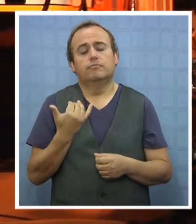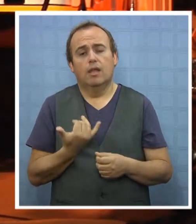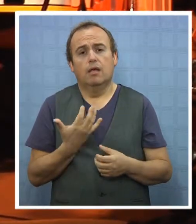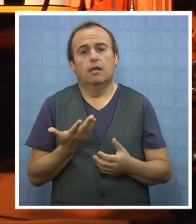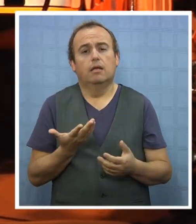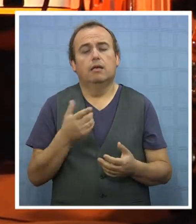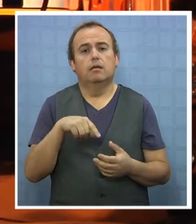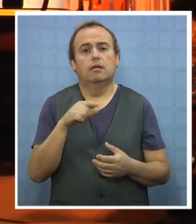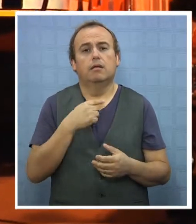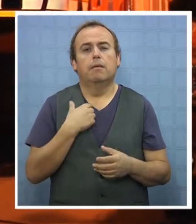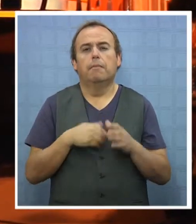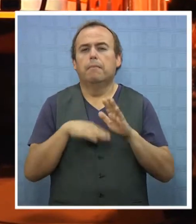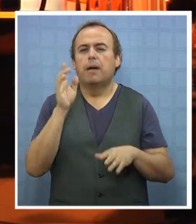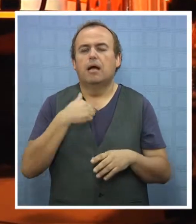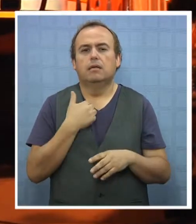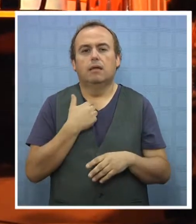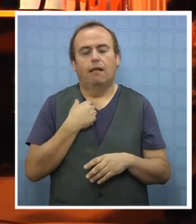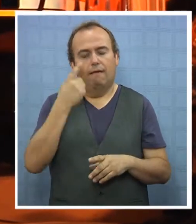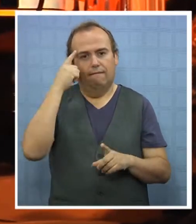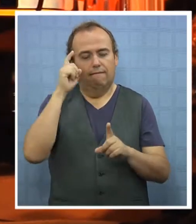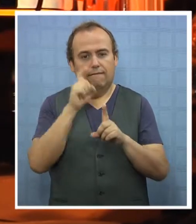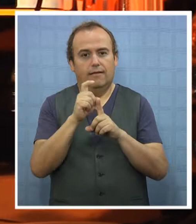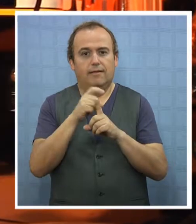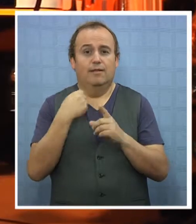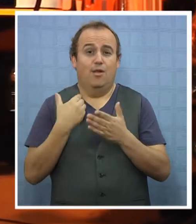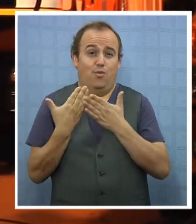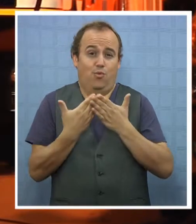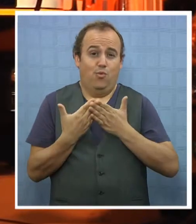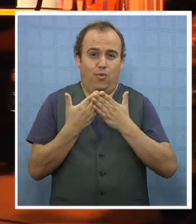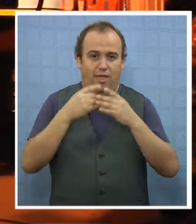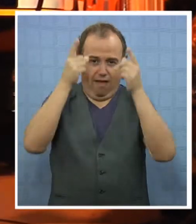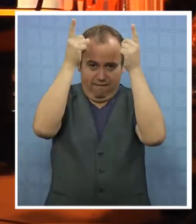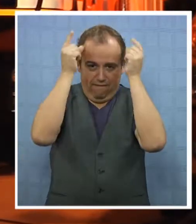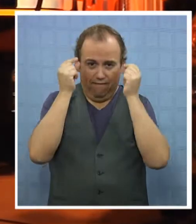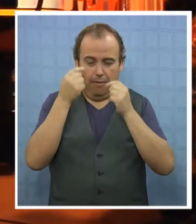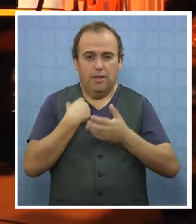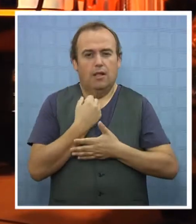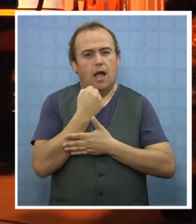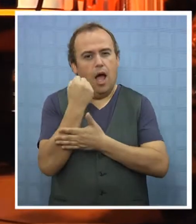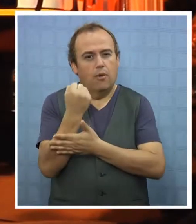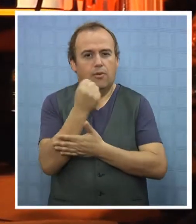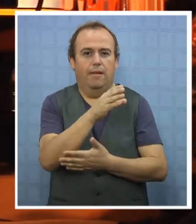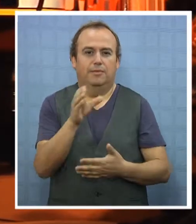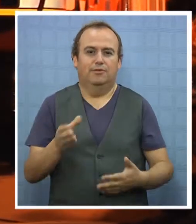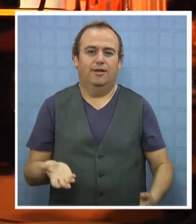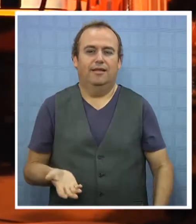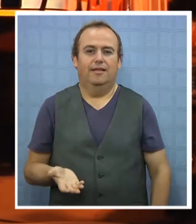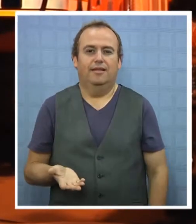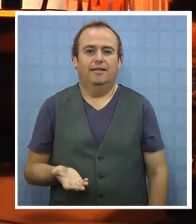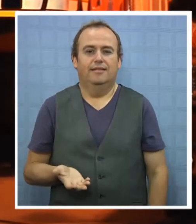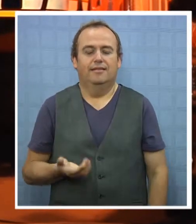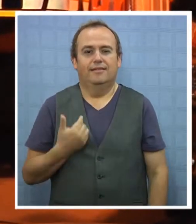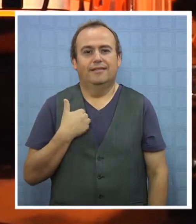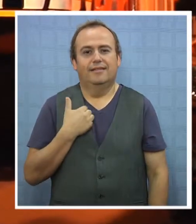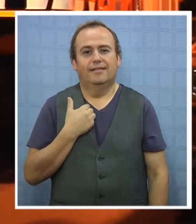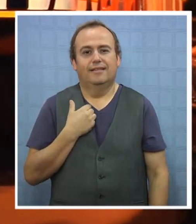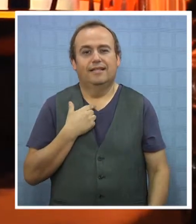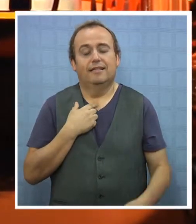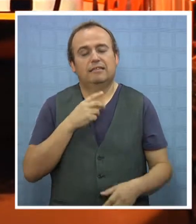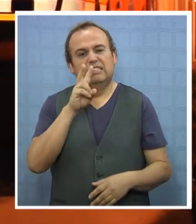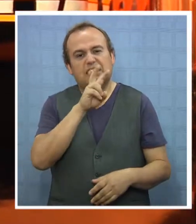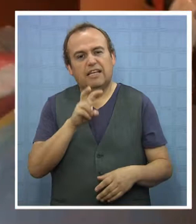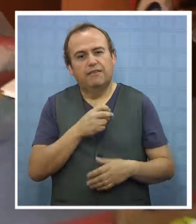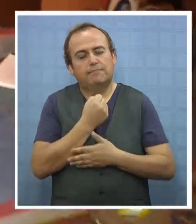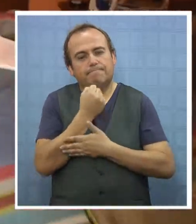Y el motivo, más que nada, es lo mismo que yo creo, porque estoy estudiando enfermería, que es ayudar a la gente. Que, como prestar mi